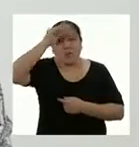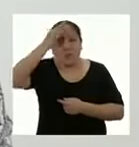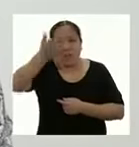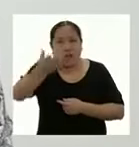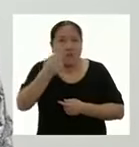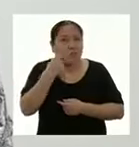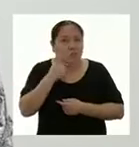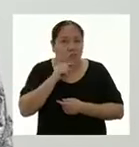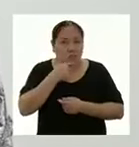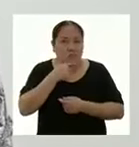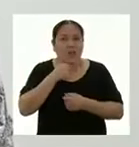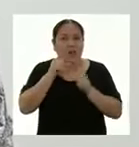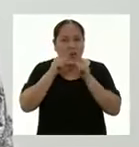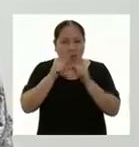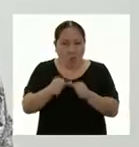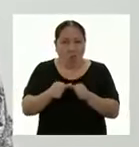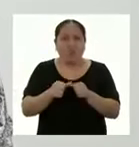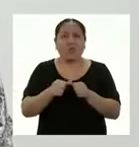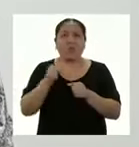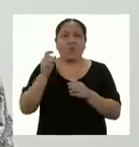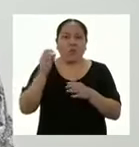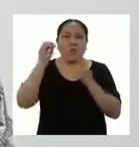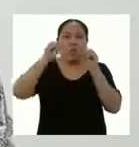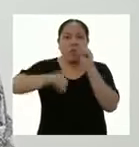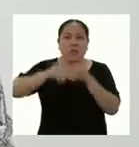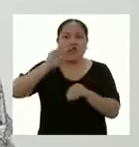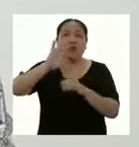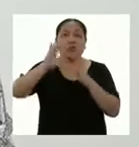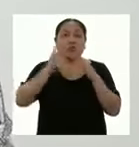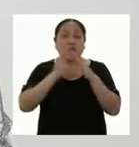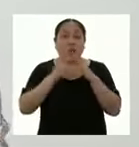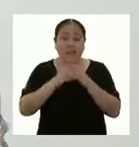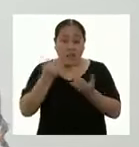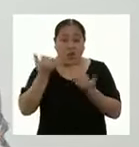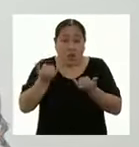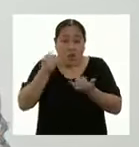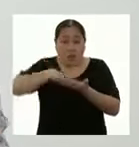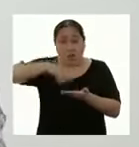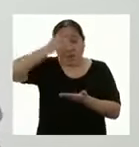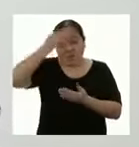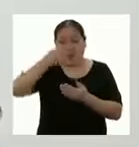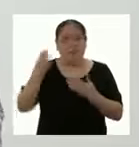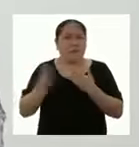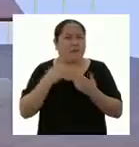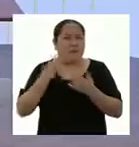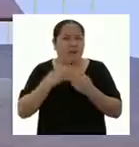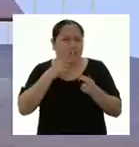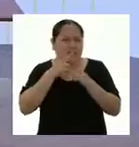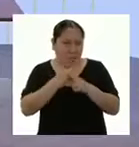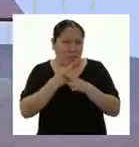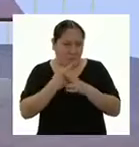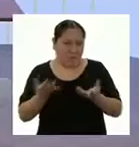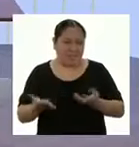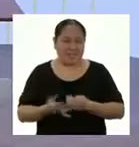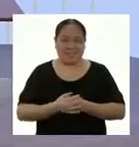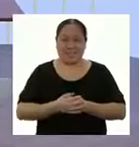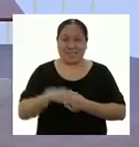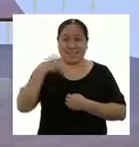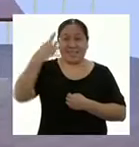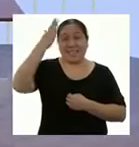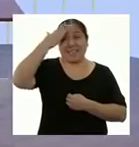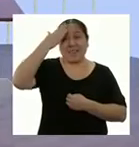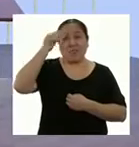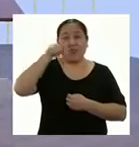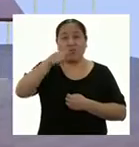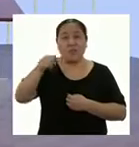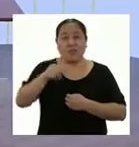aplicando en casa lo que han aprendido hoy. Así cada vez obtendrán los resultados con más facilidad. Y ya saben, hasta cuando